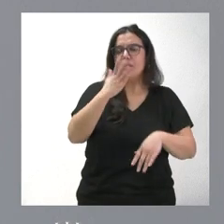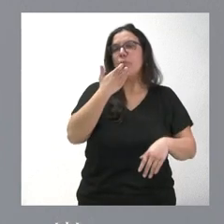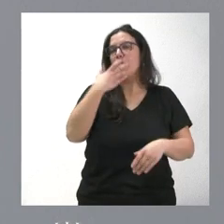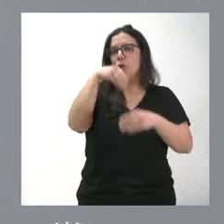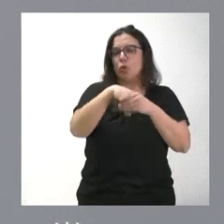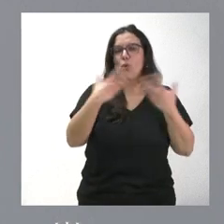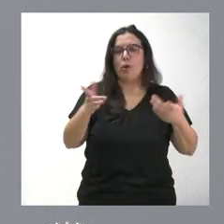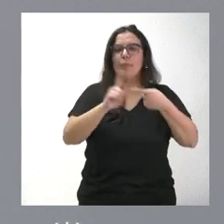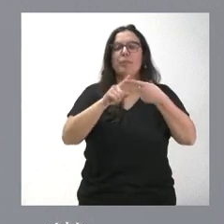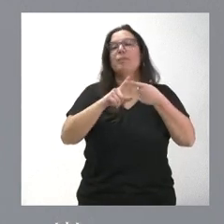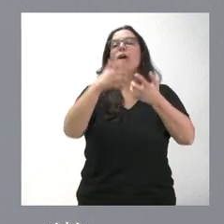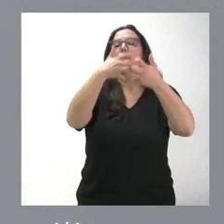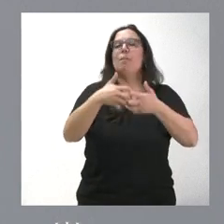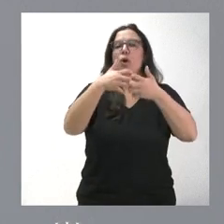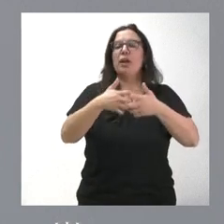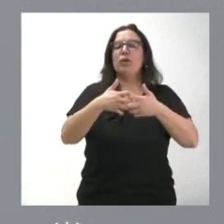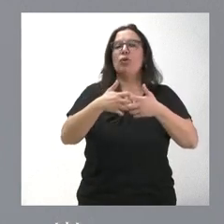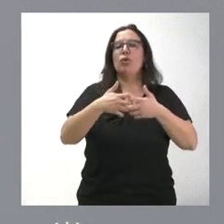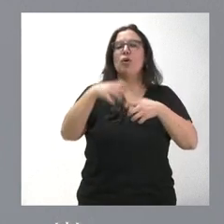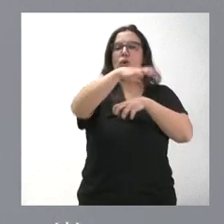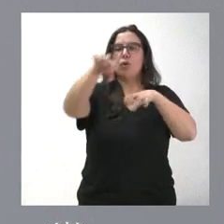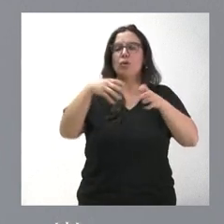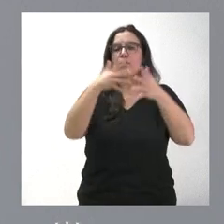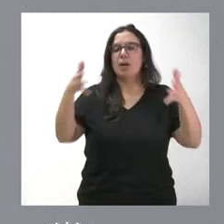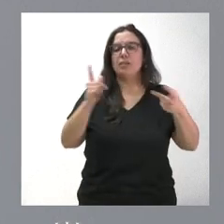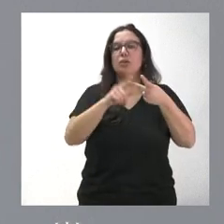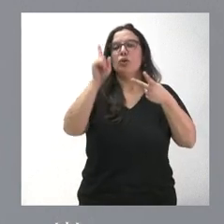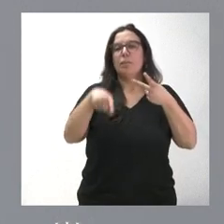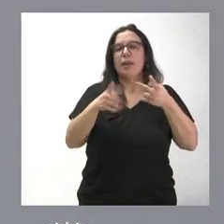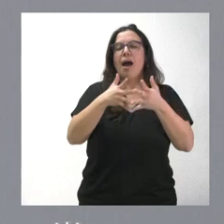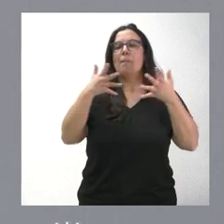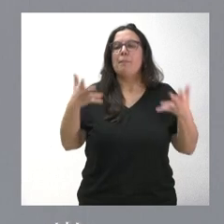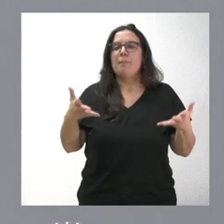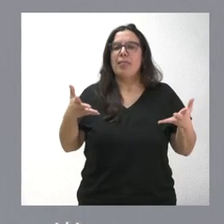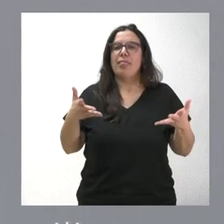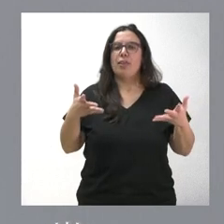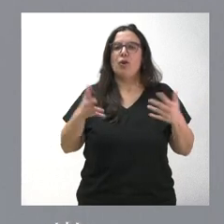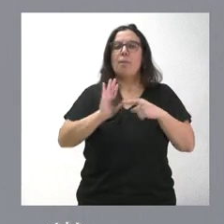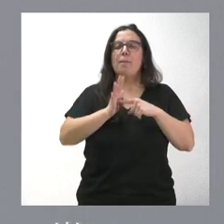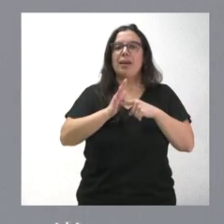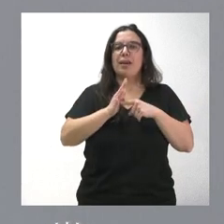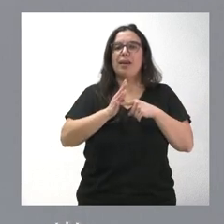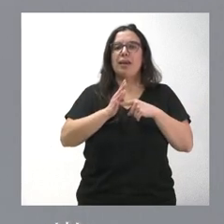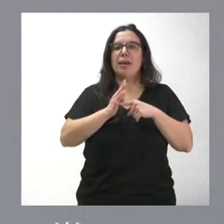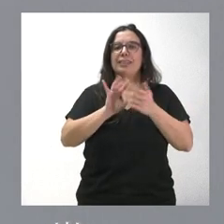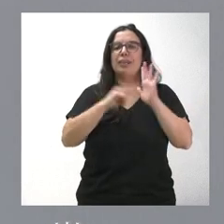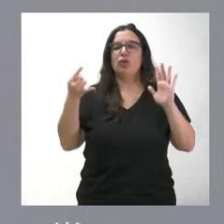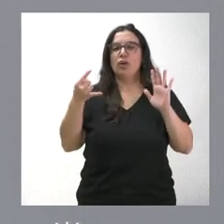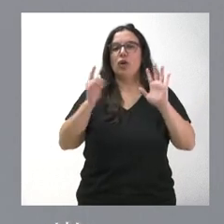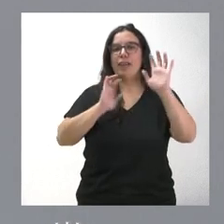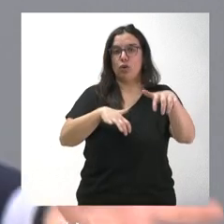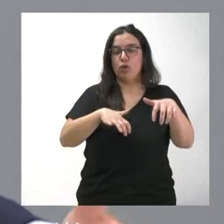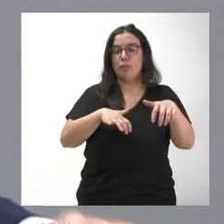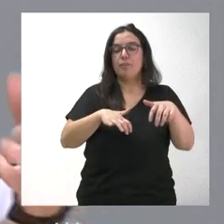del polígono empresarial de Villadangos del Páramo o es que incluimos la ampliación del Parque Tecnológico de León.